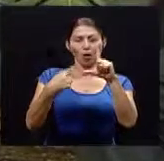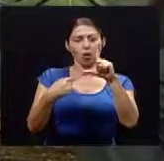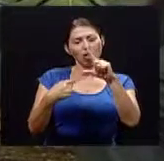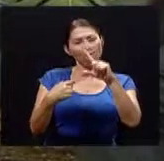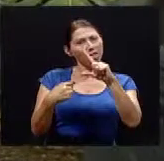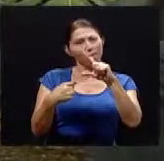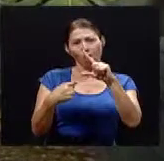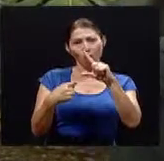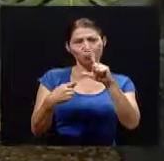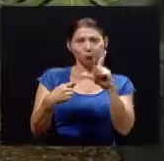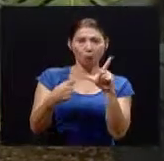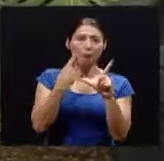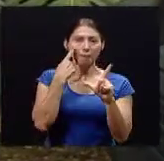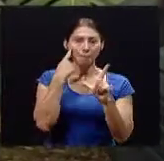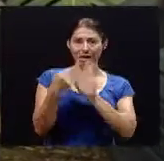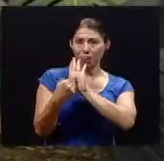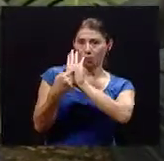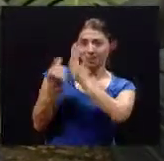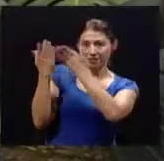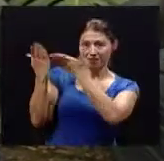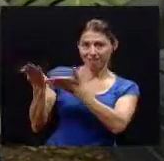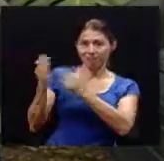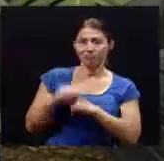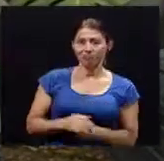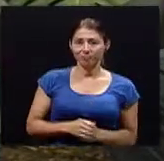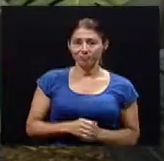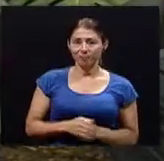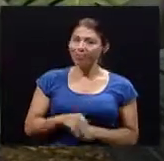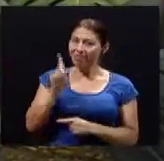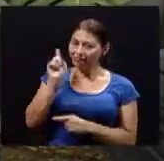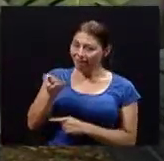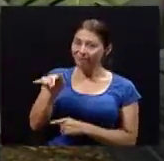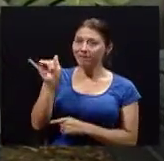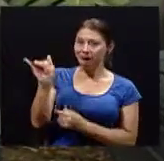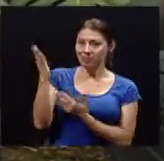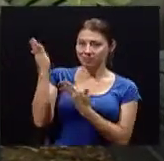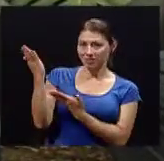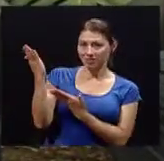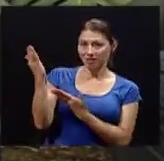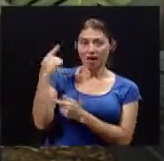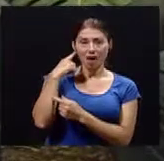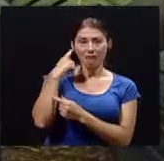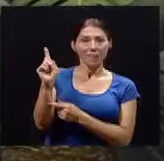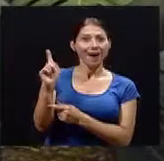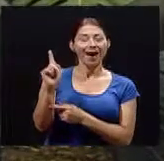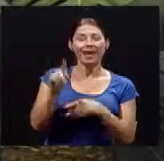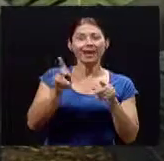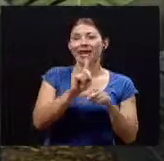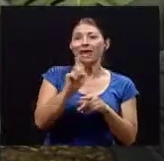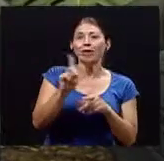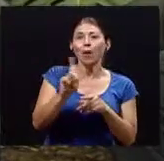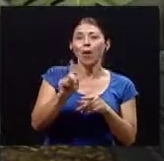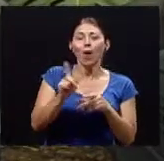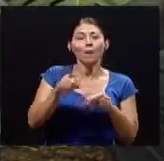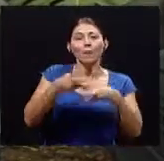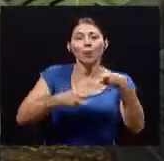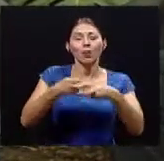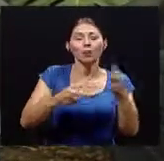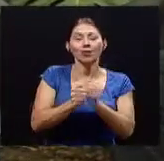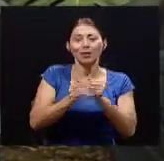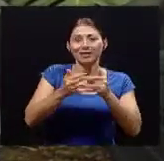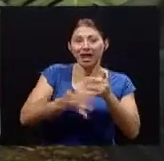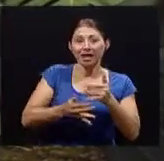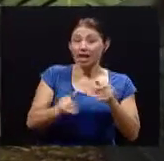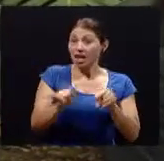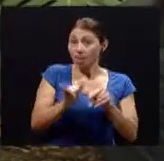cadera cadera la misma condición a 90 grados o más 120 tal vez para decirlo en